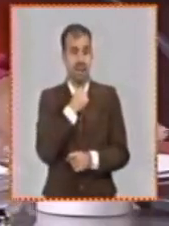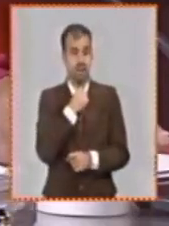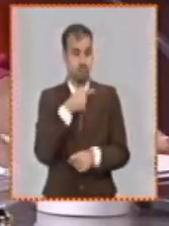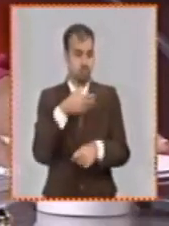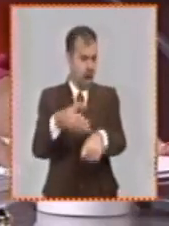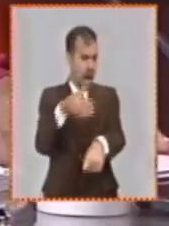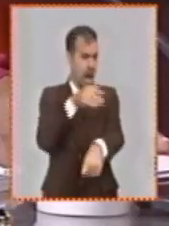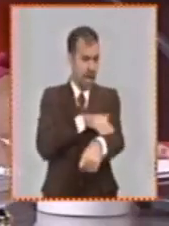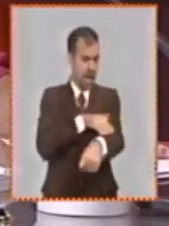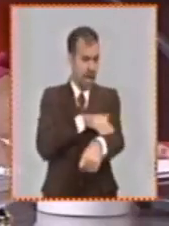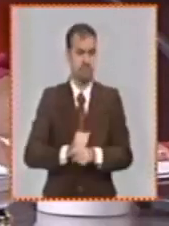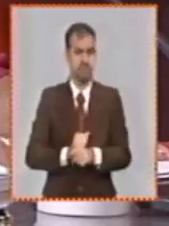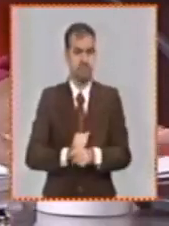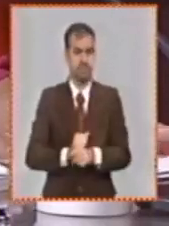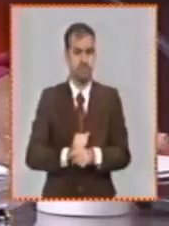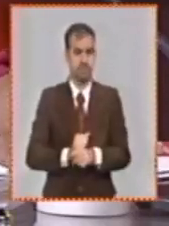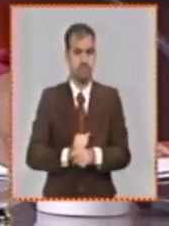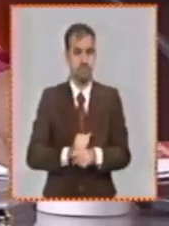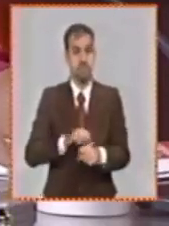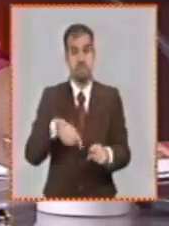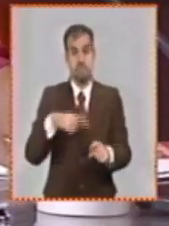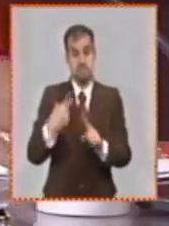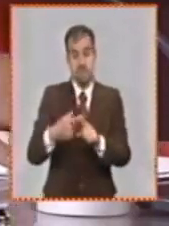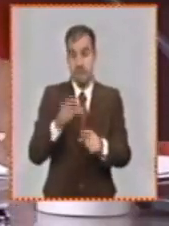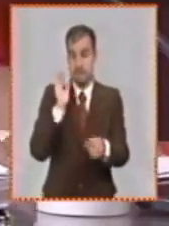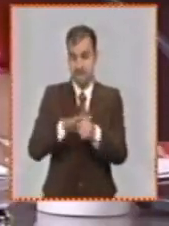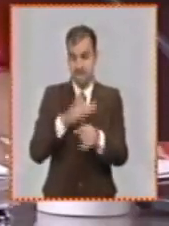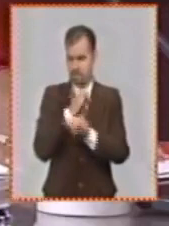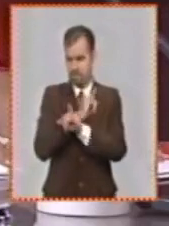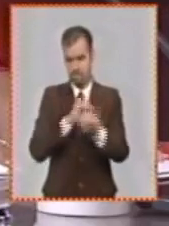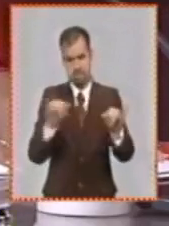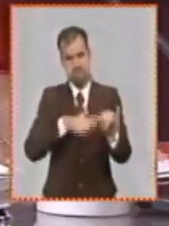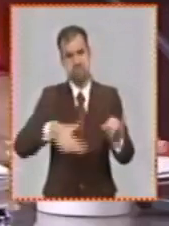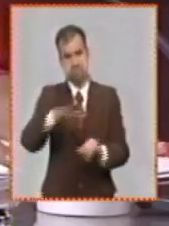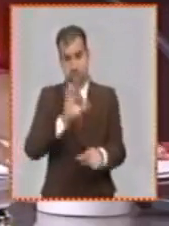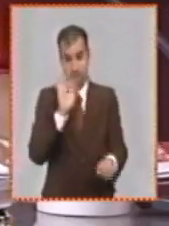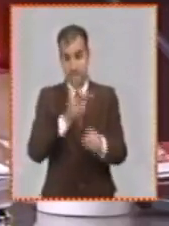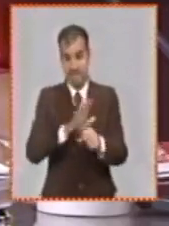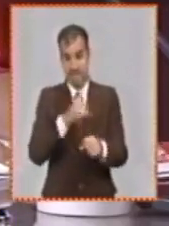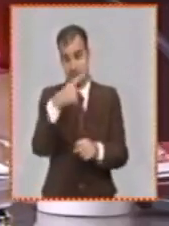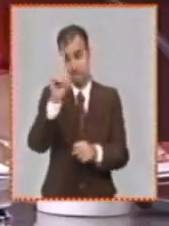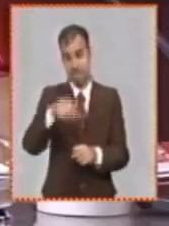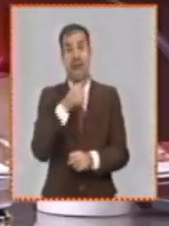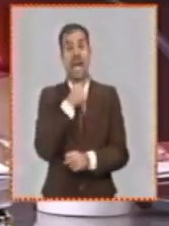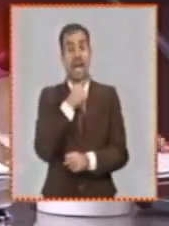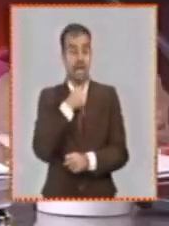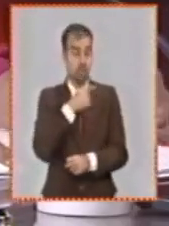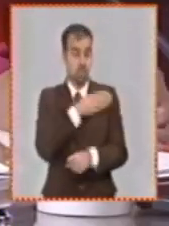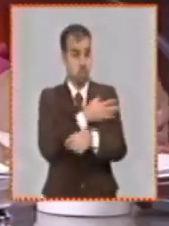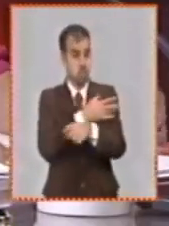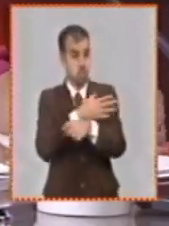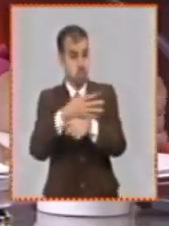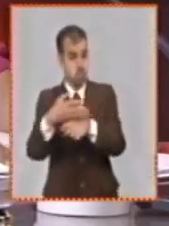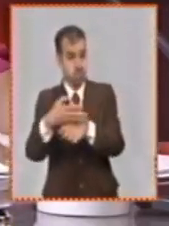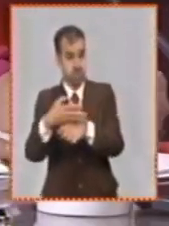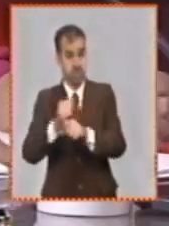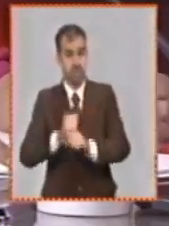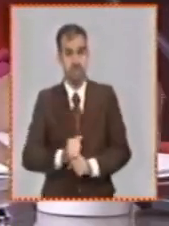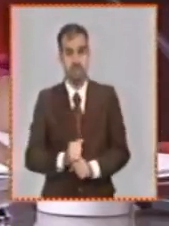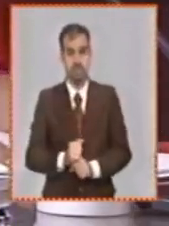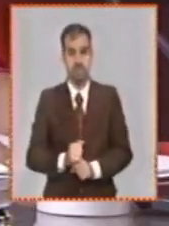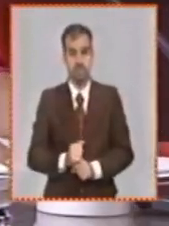etapa previa y desde la marcha del anuncio de la medida de la aplicación de la tarea de ordenamiento a partir del primero de enero